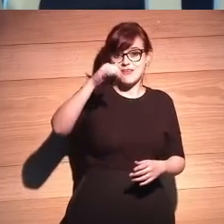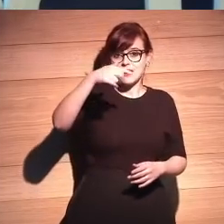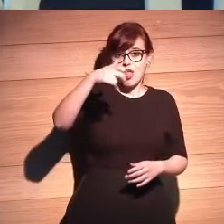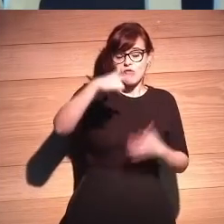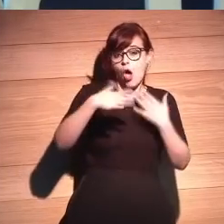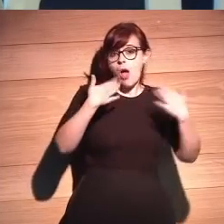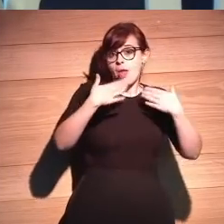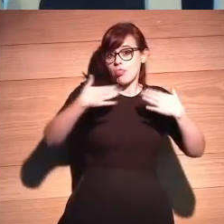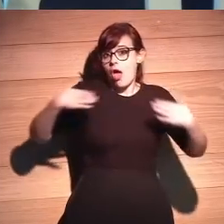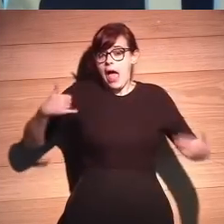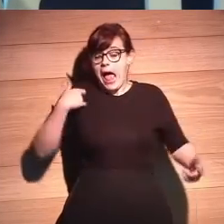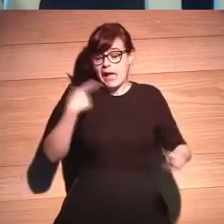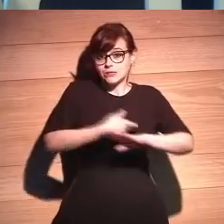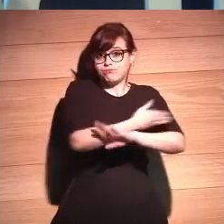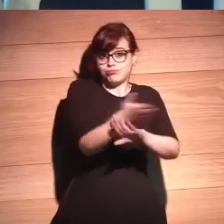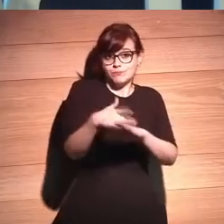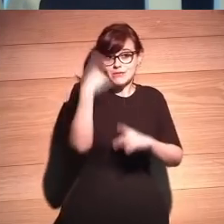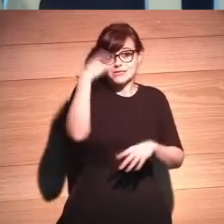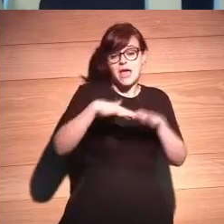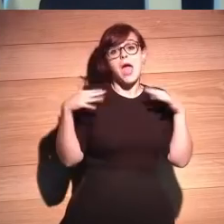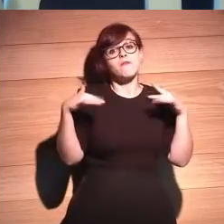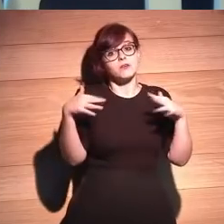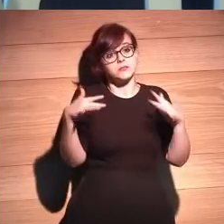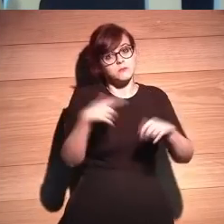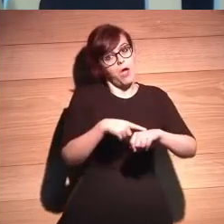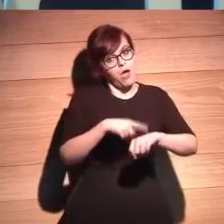contigo hasta las mil pero sé que os queréis ir a ver el partido